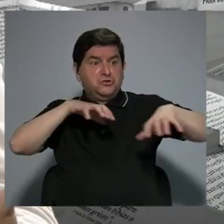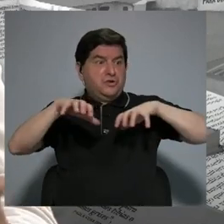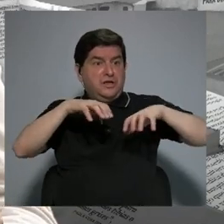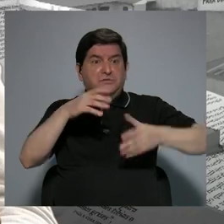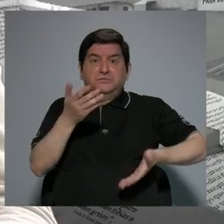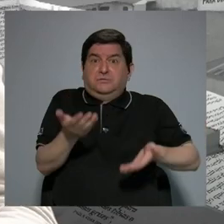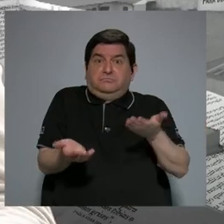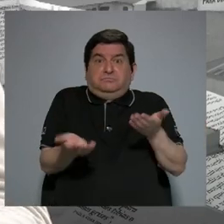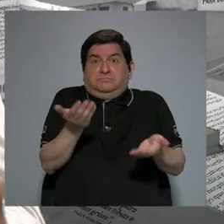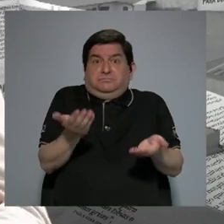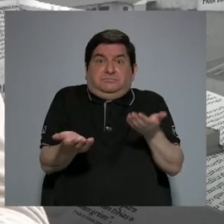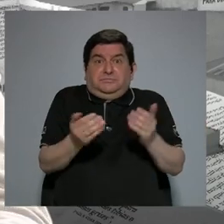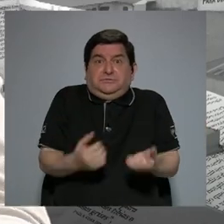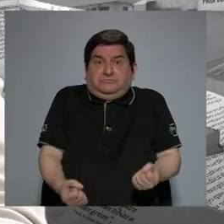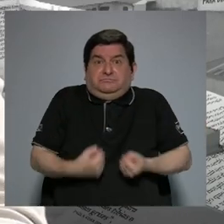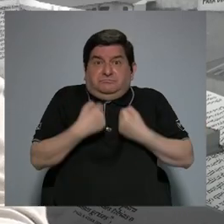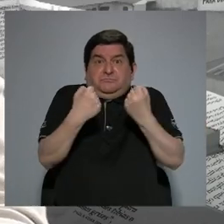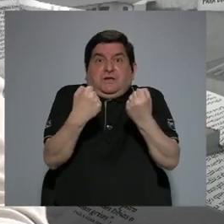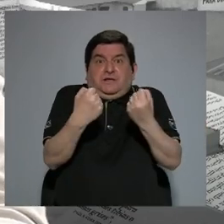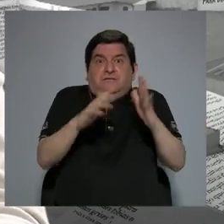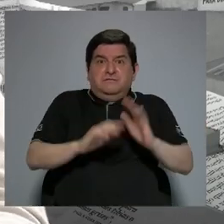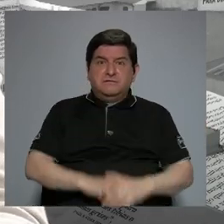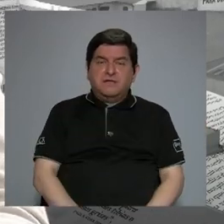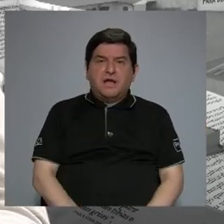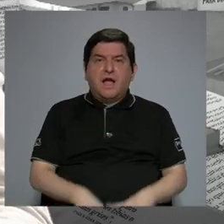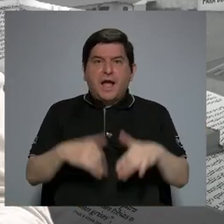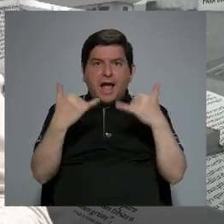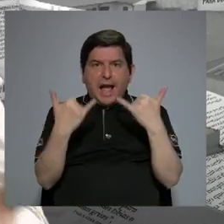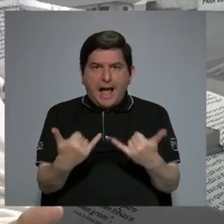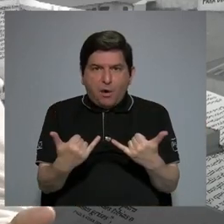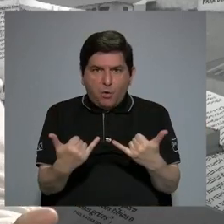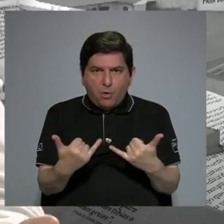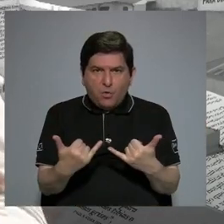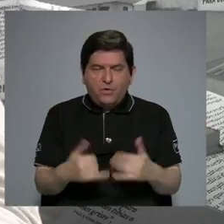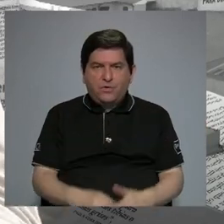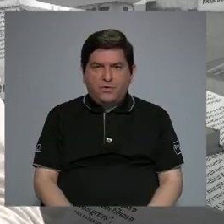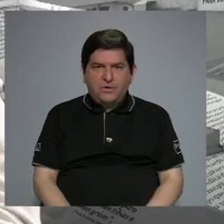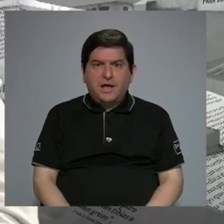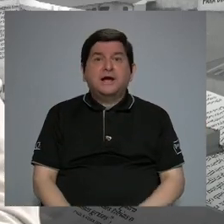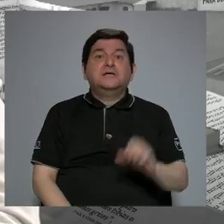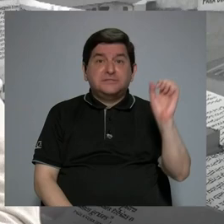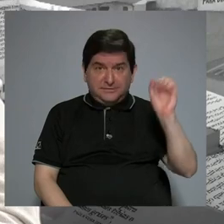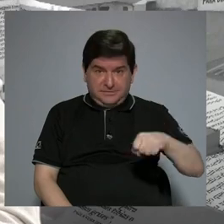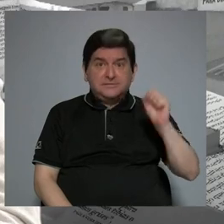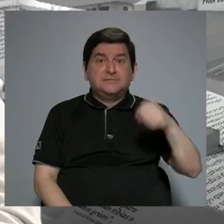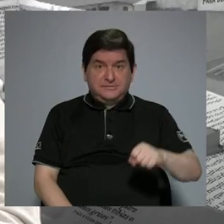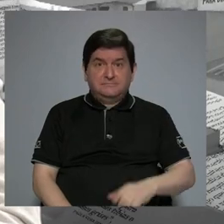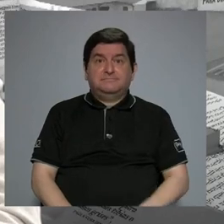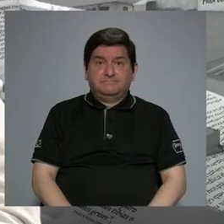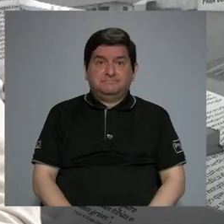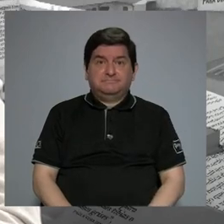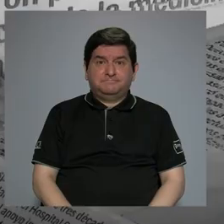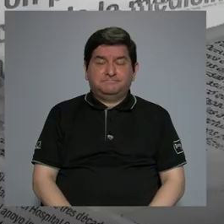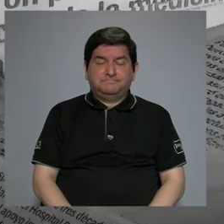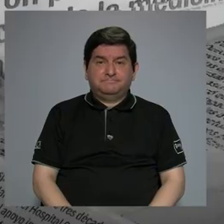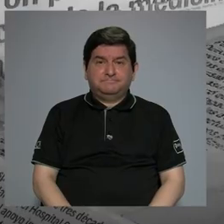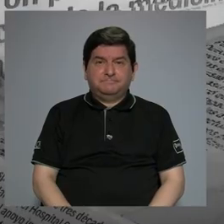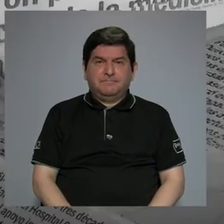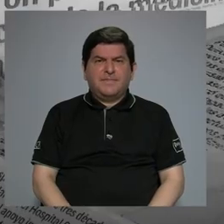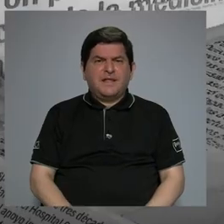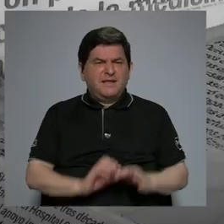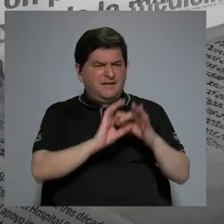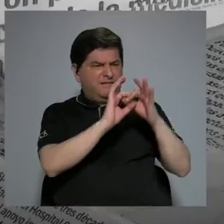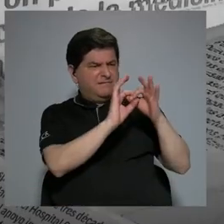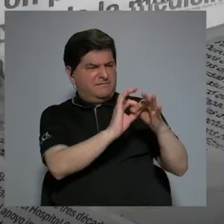digamos, fuerte, ahora algo que tal vez no nos estresaba antes, ahora nos estresa. ¿Qué relación